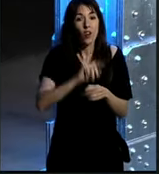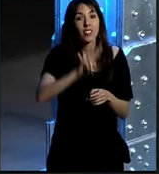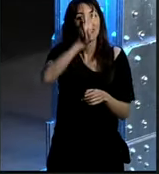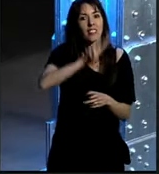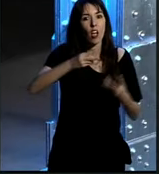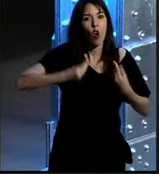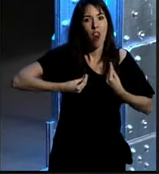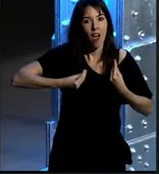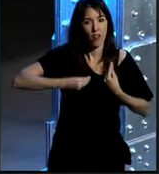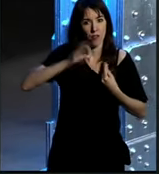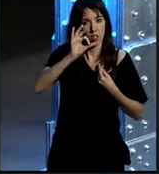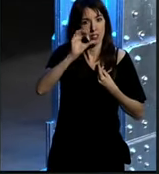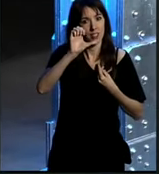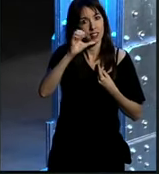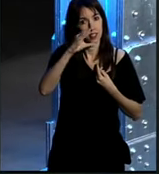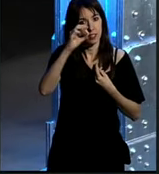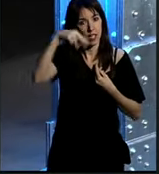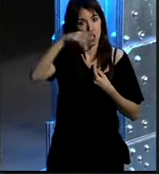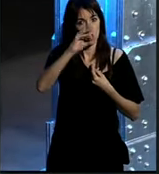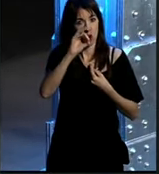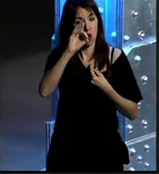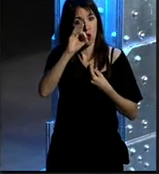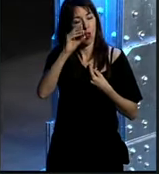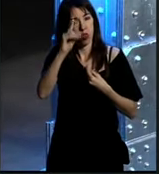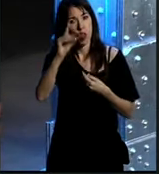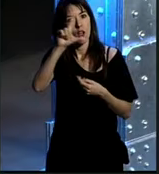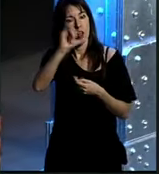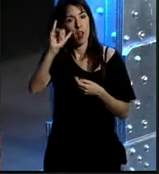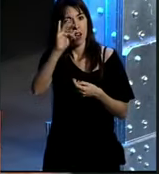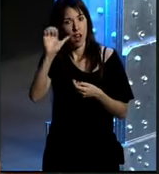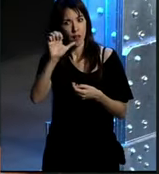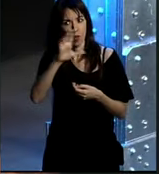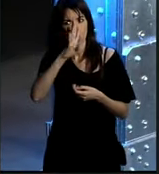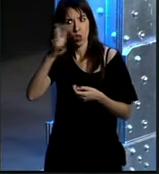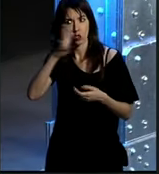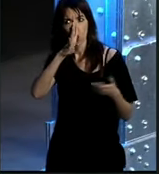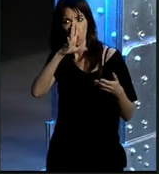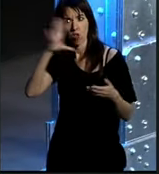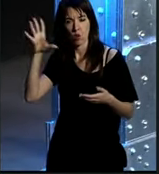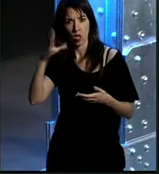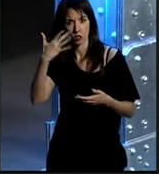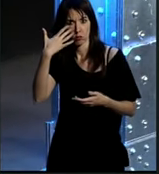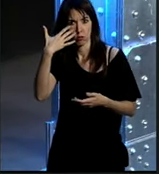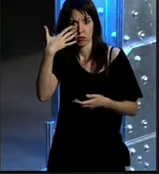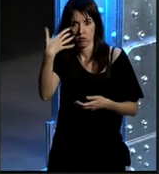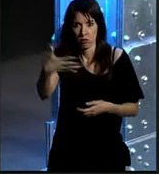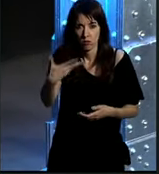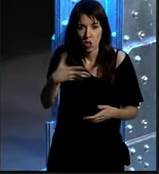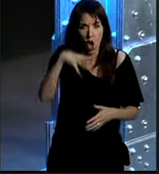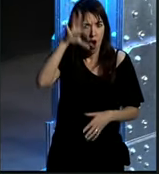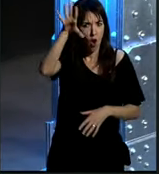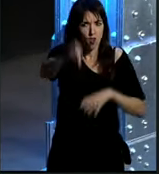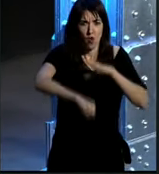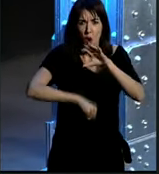Life por ejemplo Second Life fue todo un fenómeno hace pues no mucho tiempo cuatro o cinco años ¿eh? se